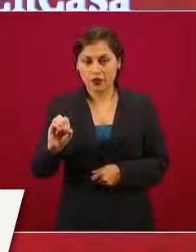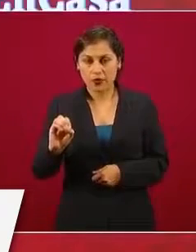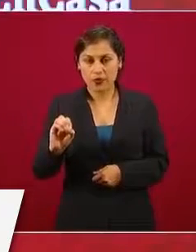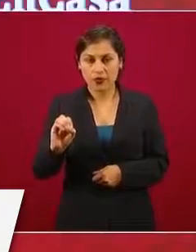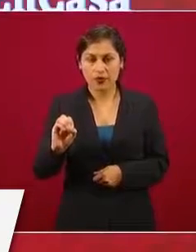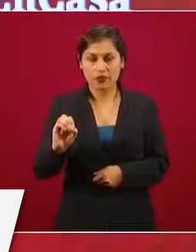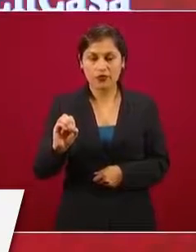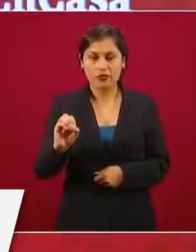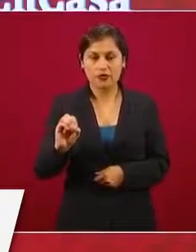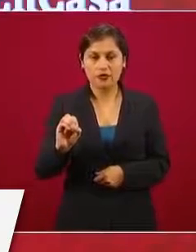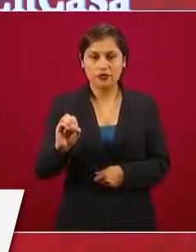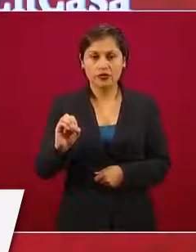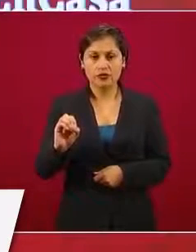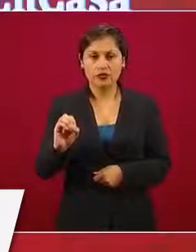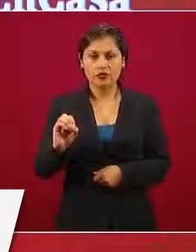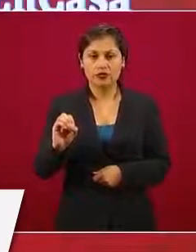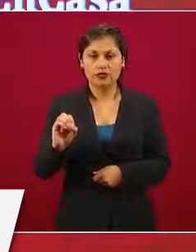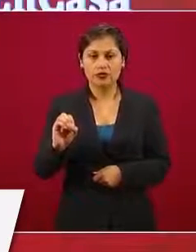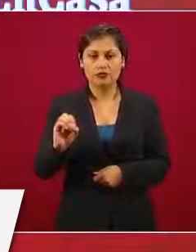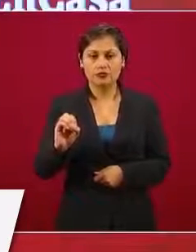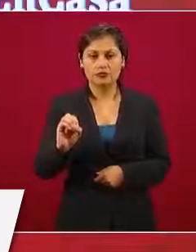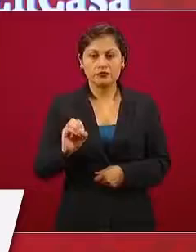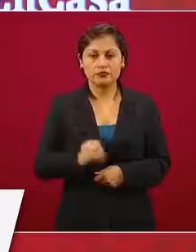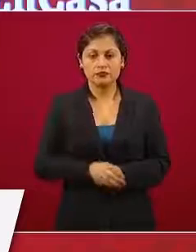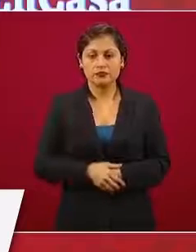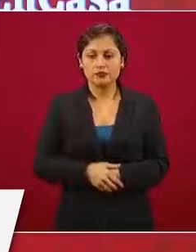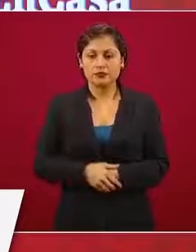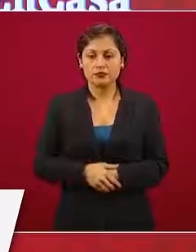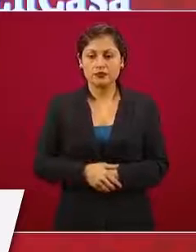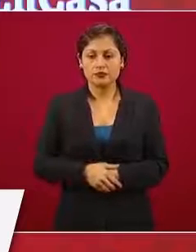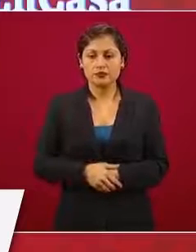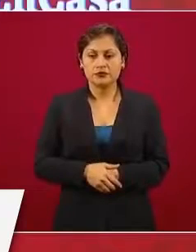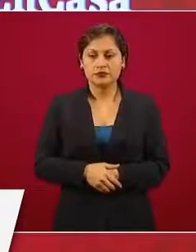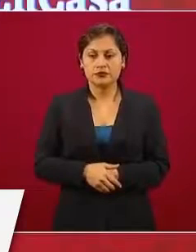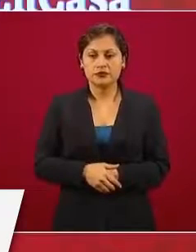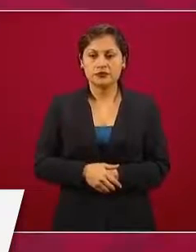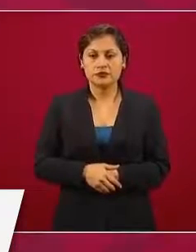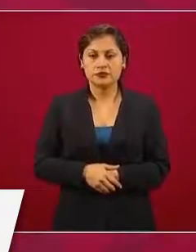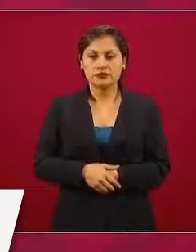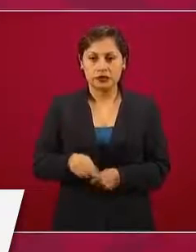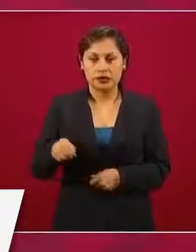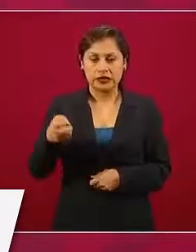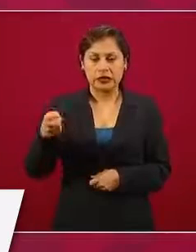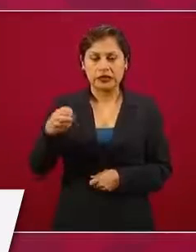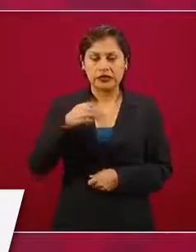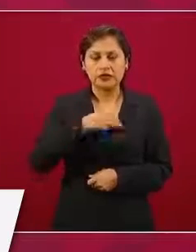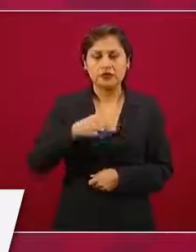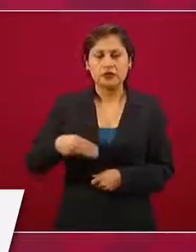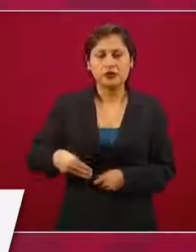ayer como 10